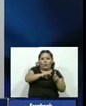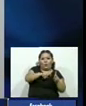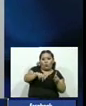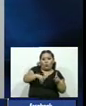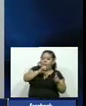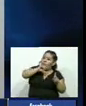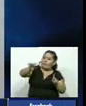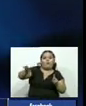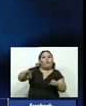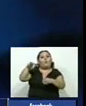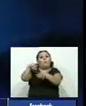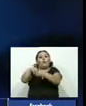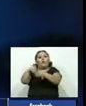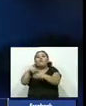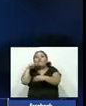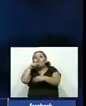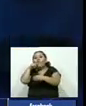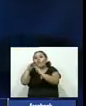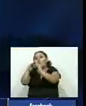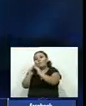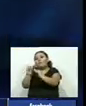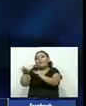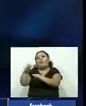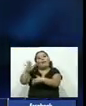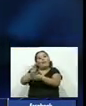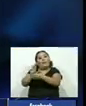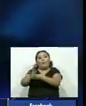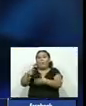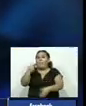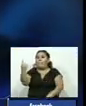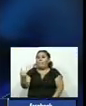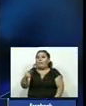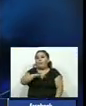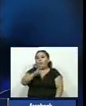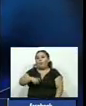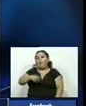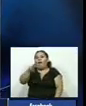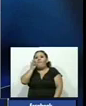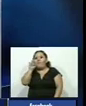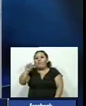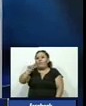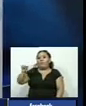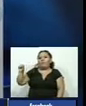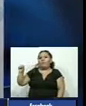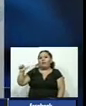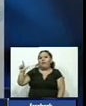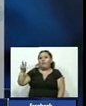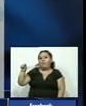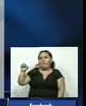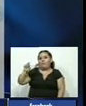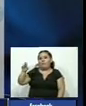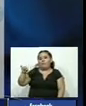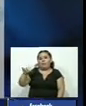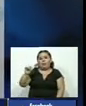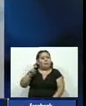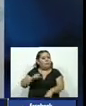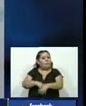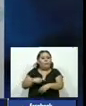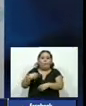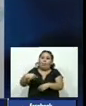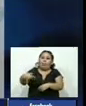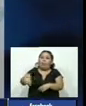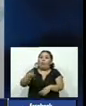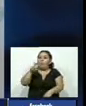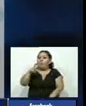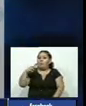banco de vivienda en el cobro a favor del empresario José Antonio Salaberría como recordamos este caso es una batalla legal que se ha extendido durante los últimos